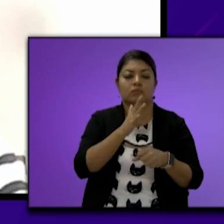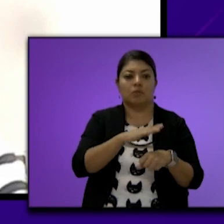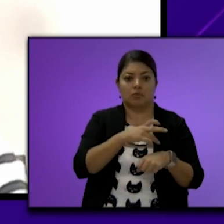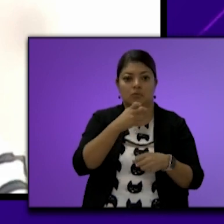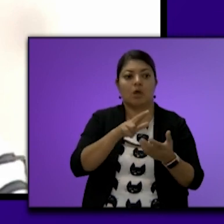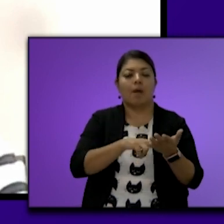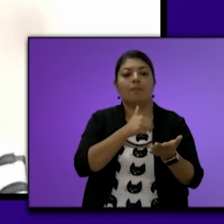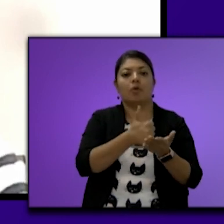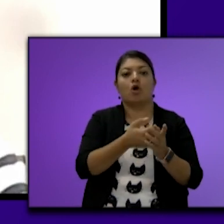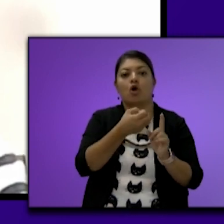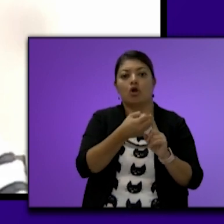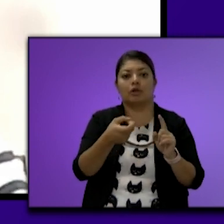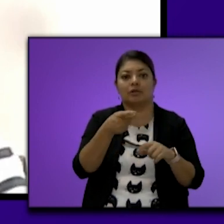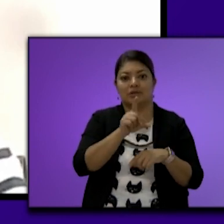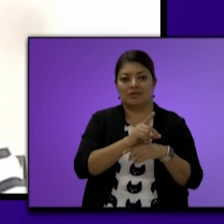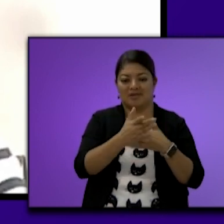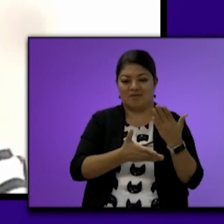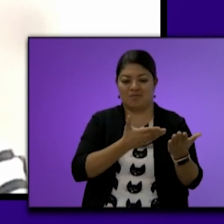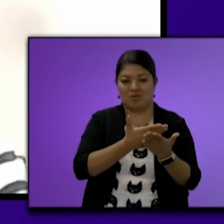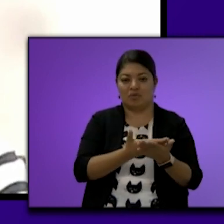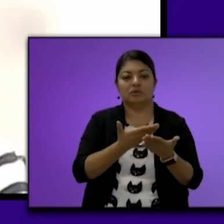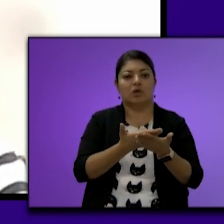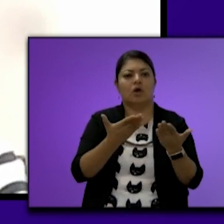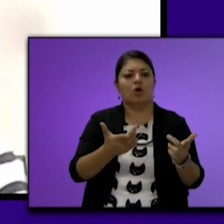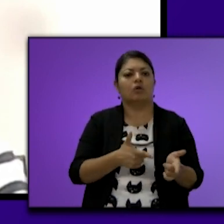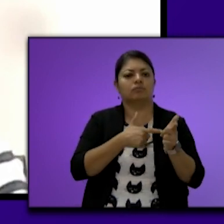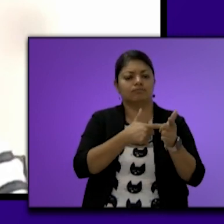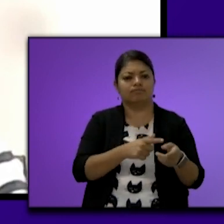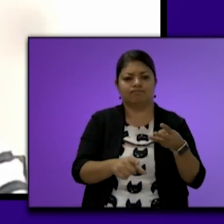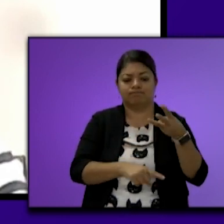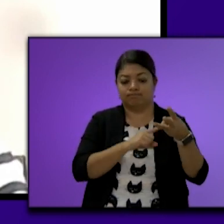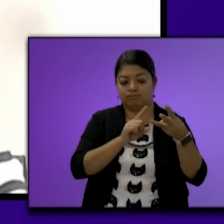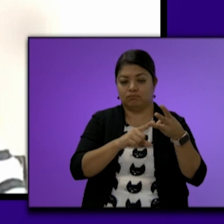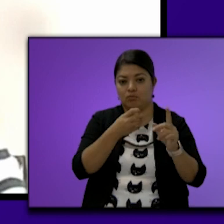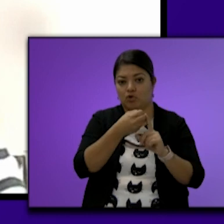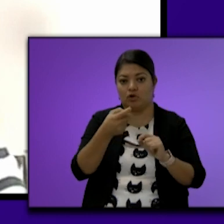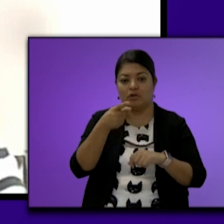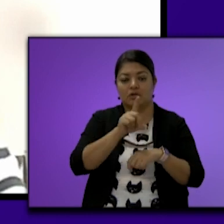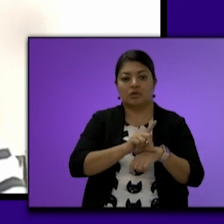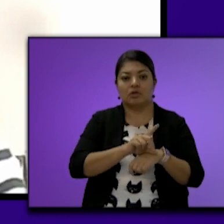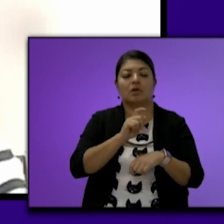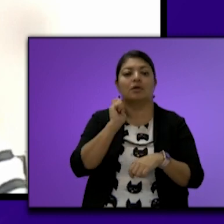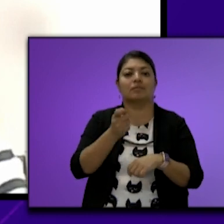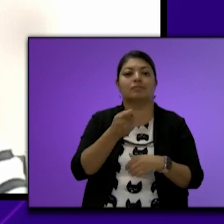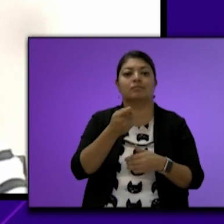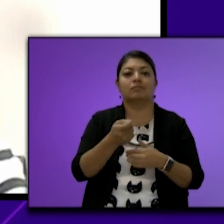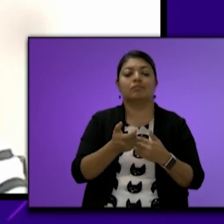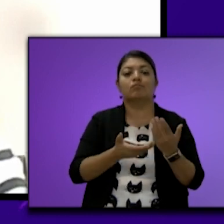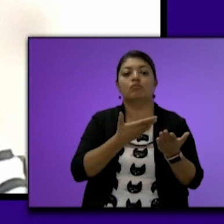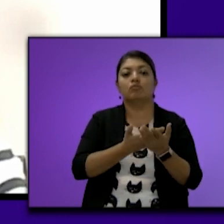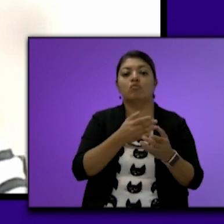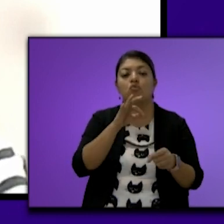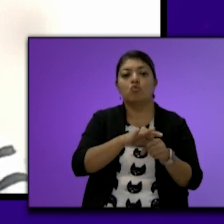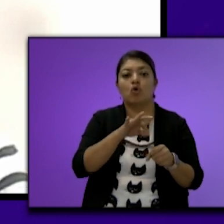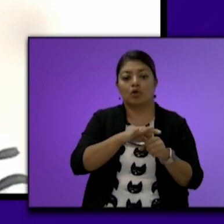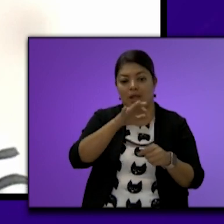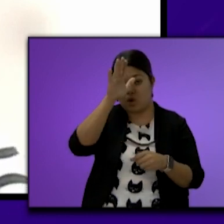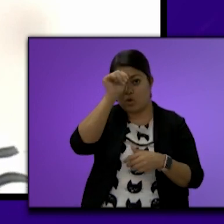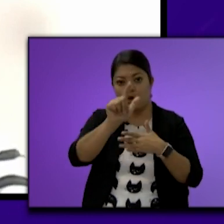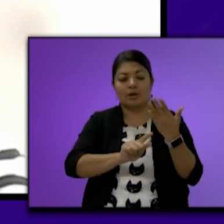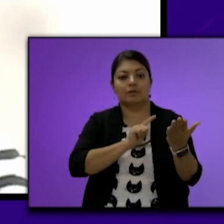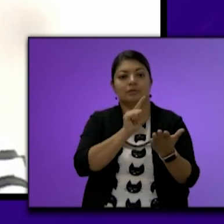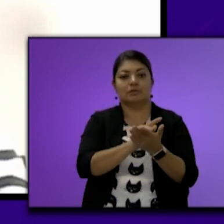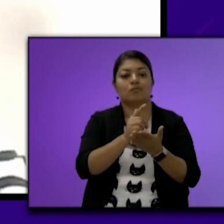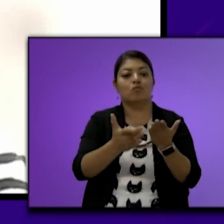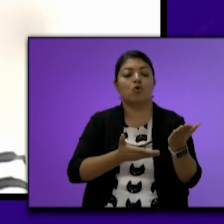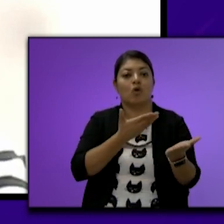aprobado El orden del día propuesto Continuando con el tercer punto Del orden del día Se somete a discusión y votación Los acuerdos legislativos